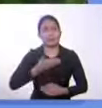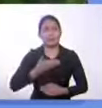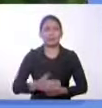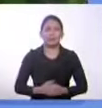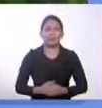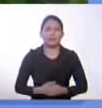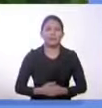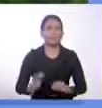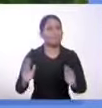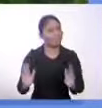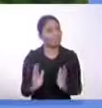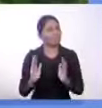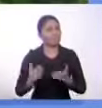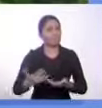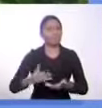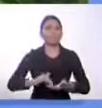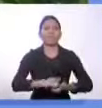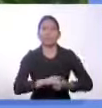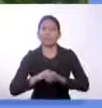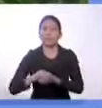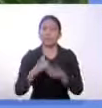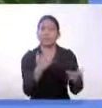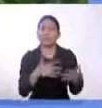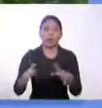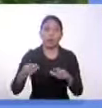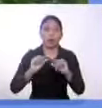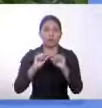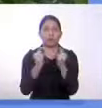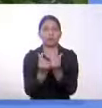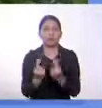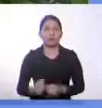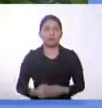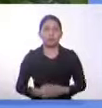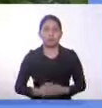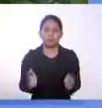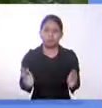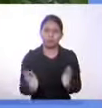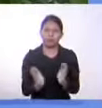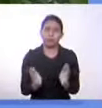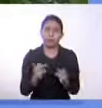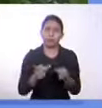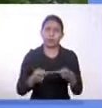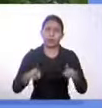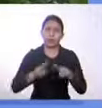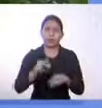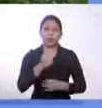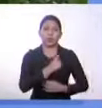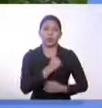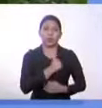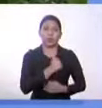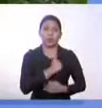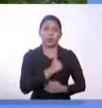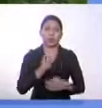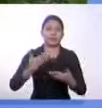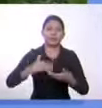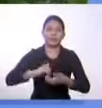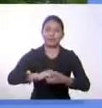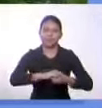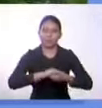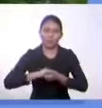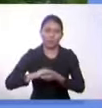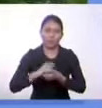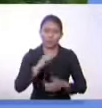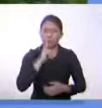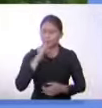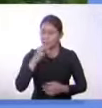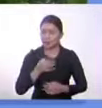Fomentar la cooperación y las actividades en grupo. Fomentar valores como responsabilidad, solidaridad y la humildad.